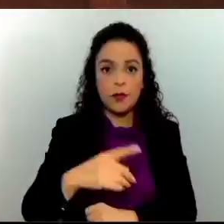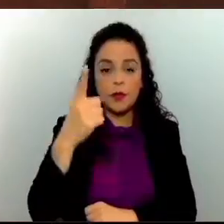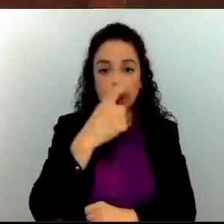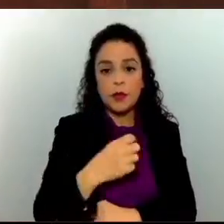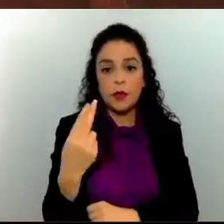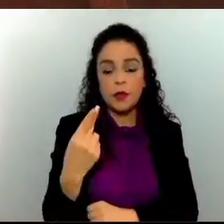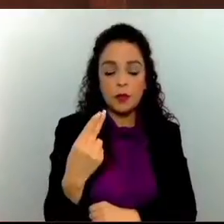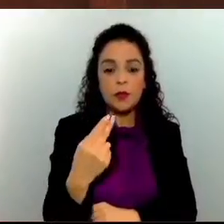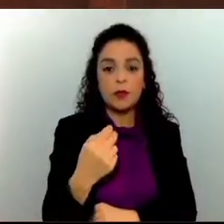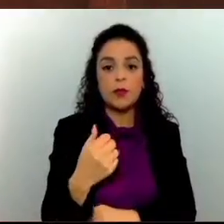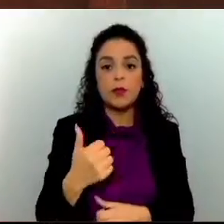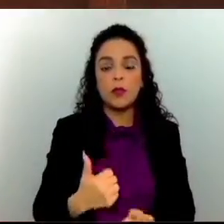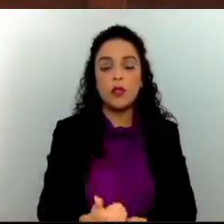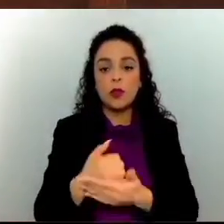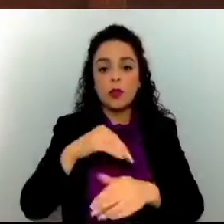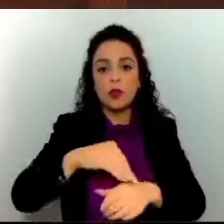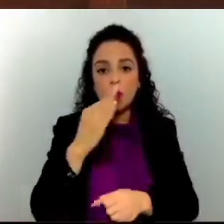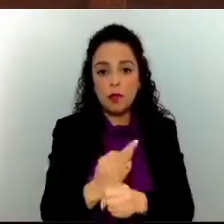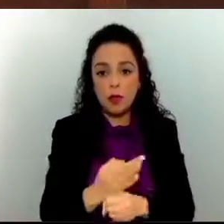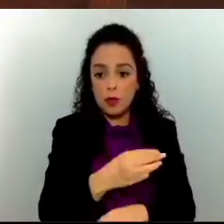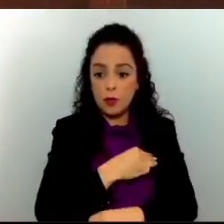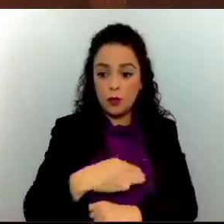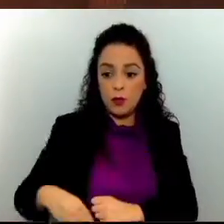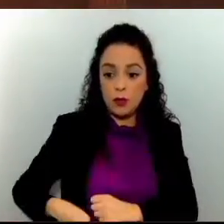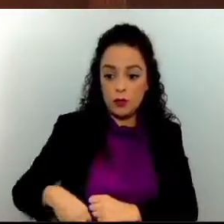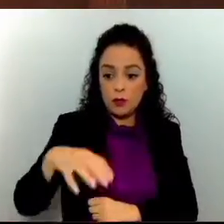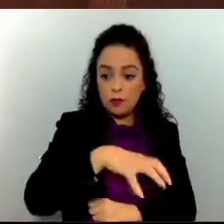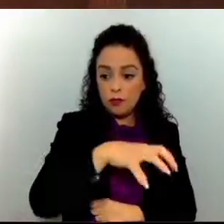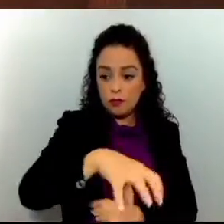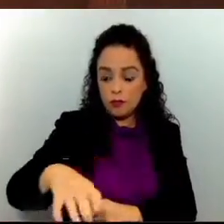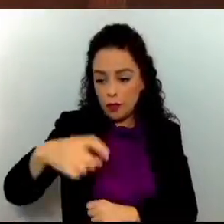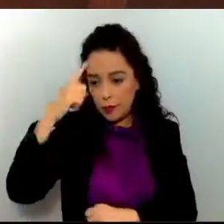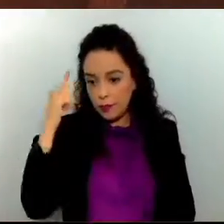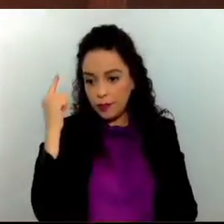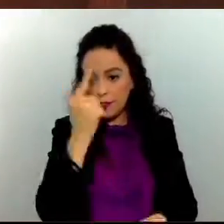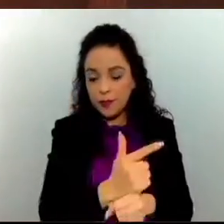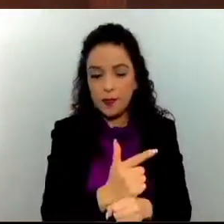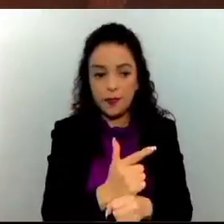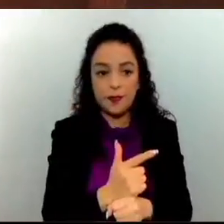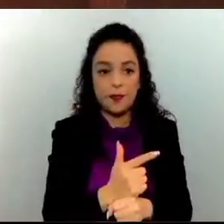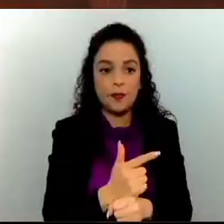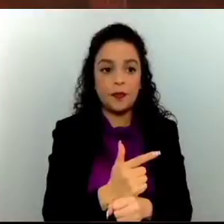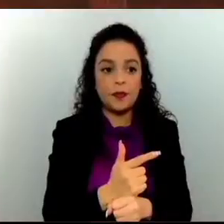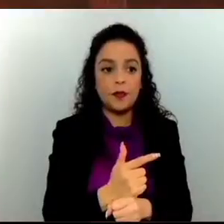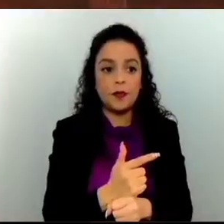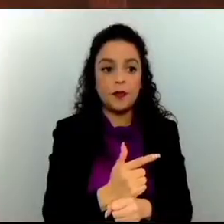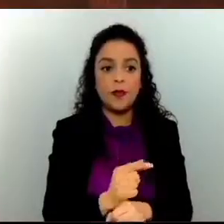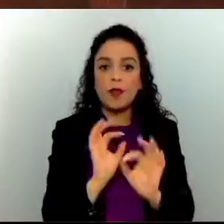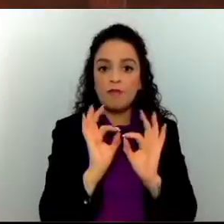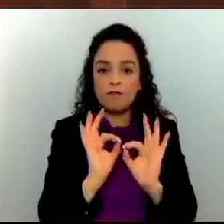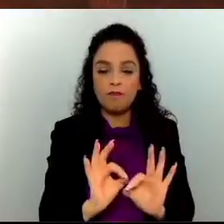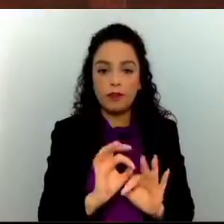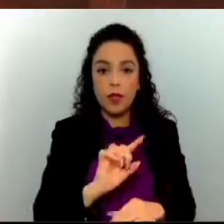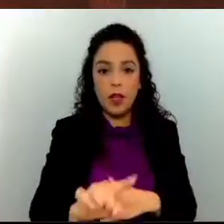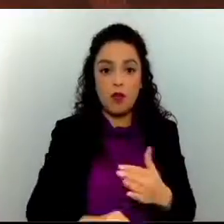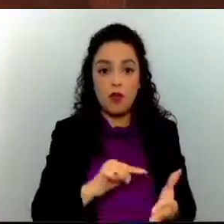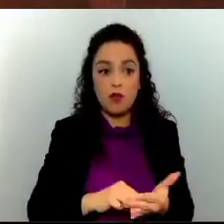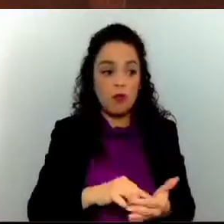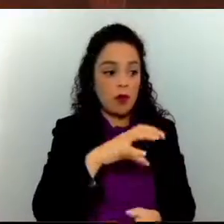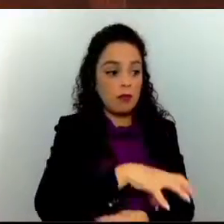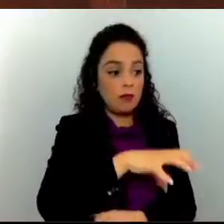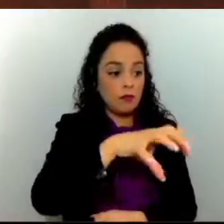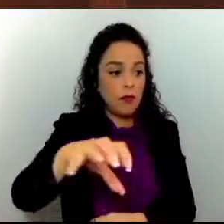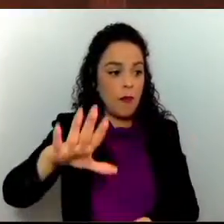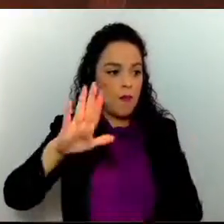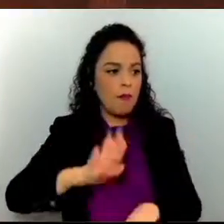municipales de la entidad, a identificar de manera oportuna las zonas y población de riesgo